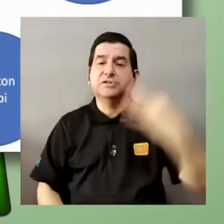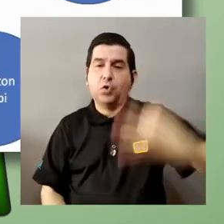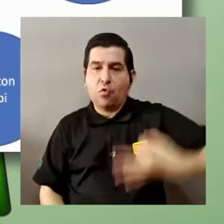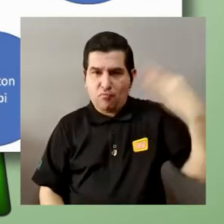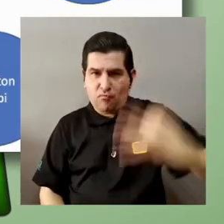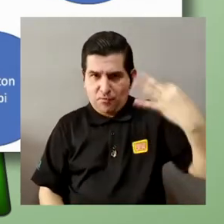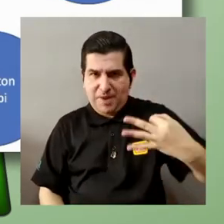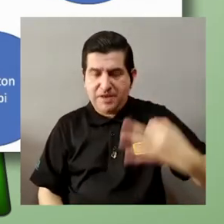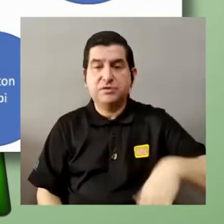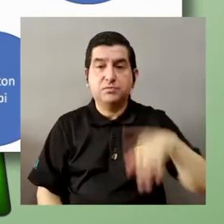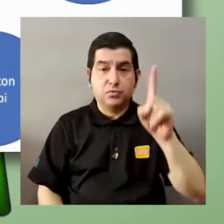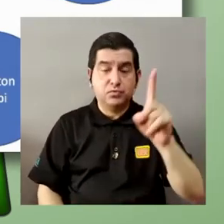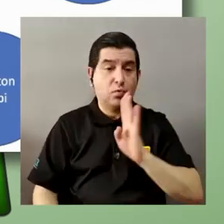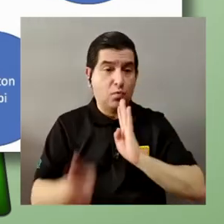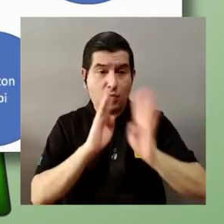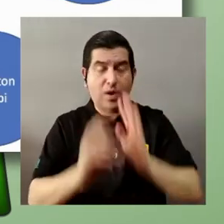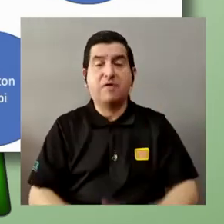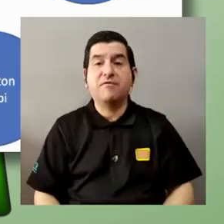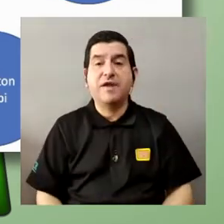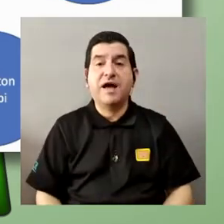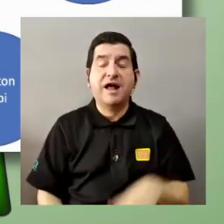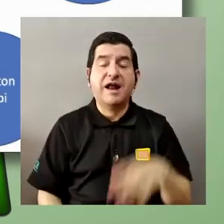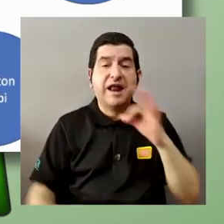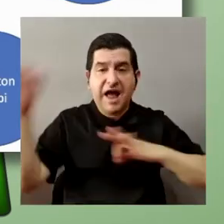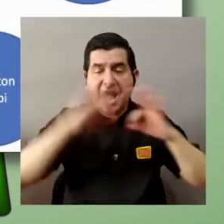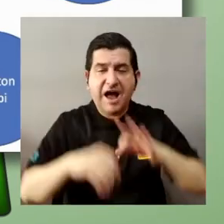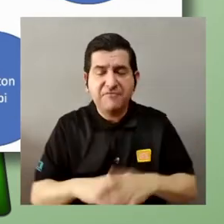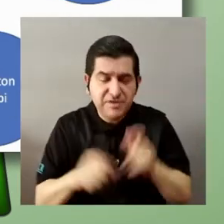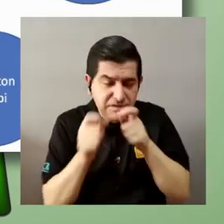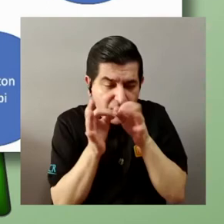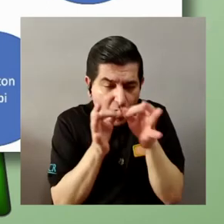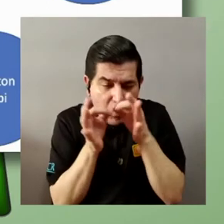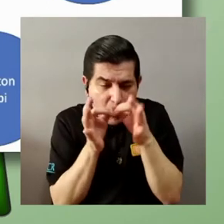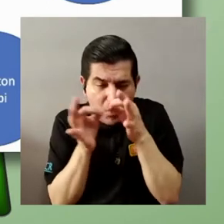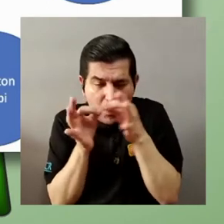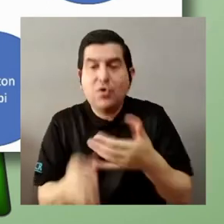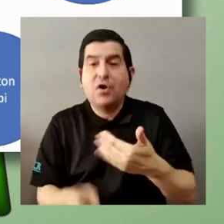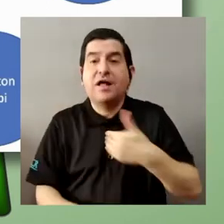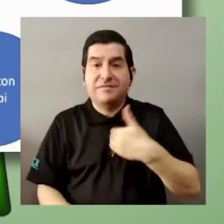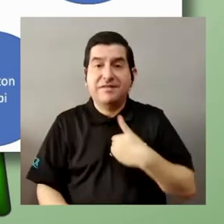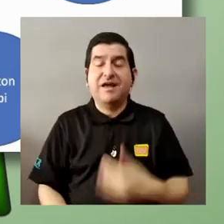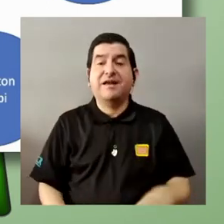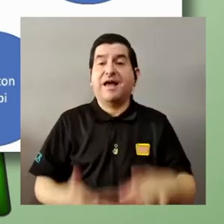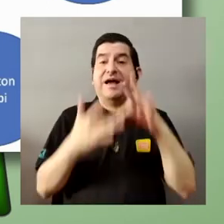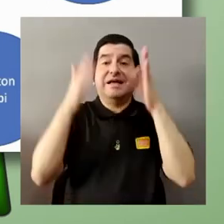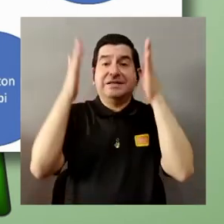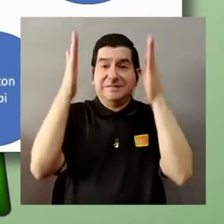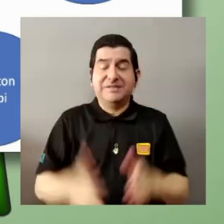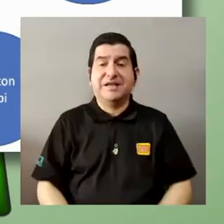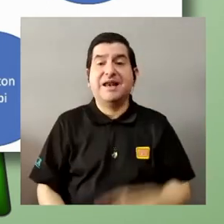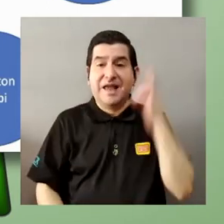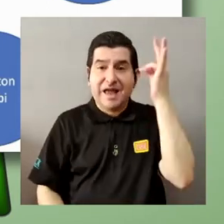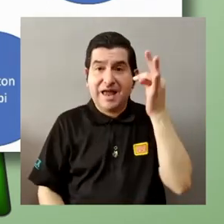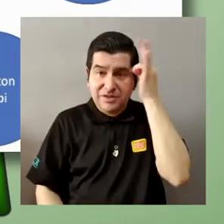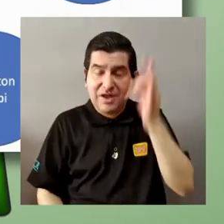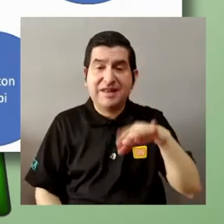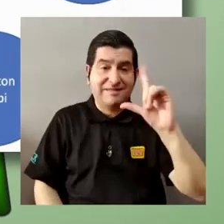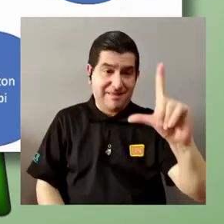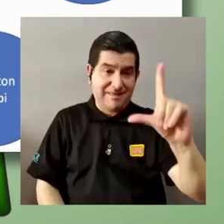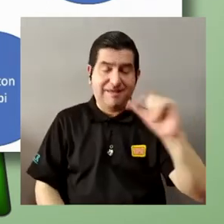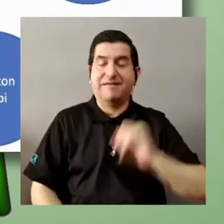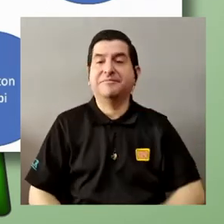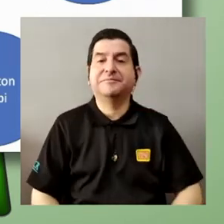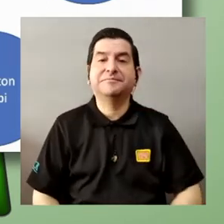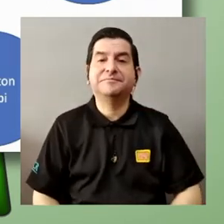cinco formalismos uno si habla de física de partículas si ustedes quieren volverse un físico de partículas tienen que ser expertos en la